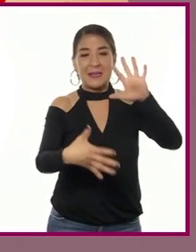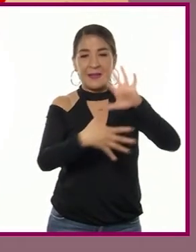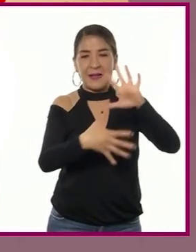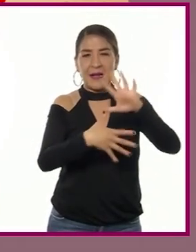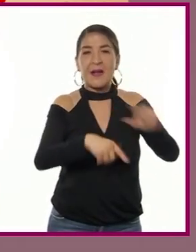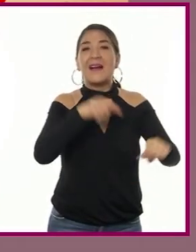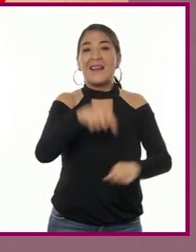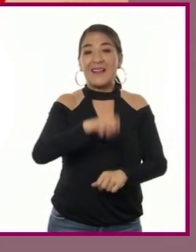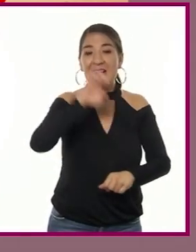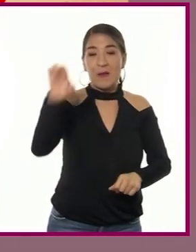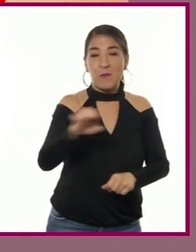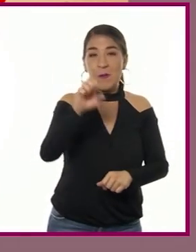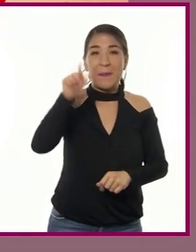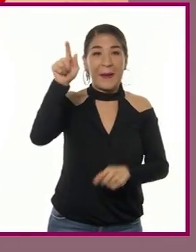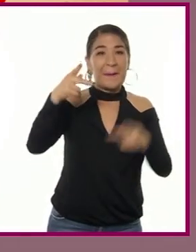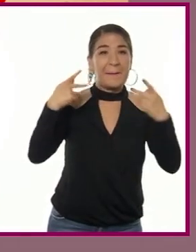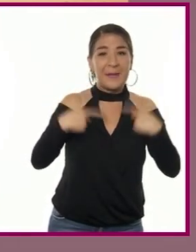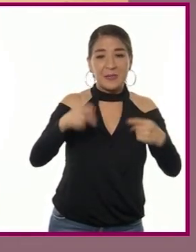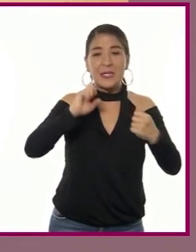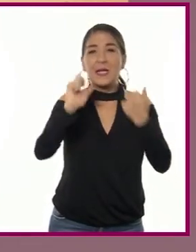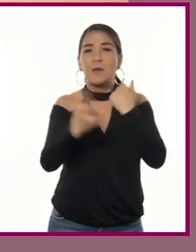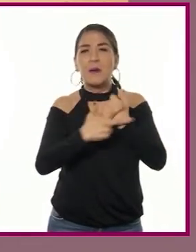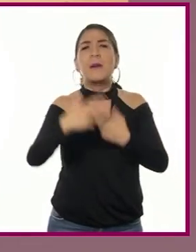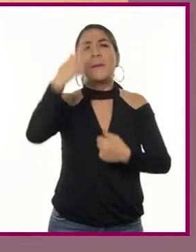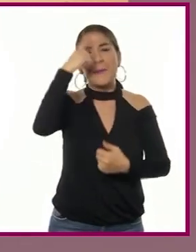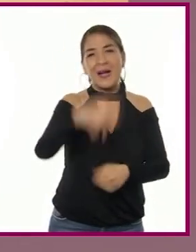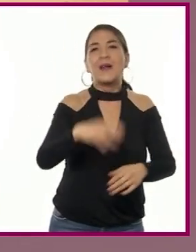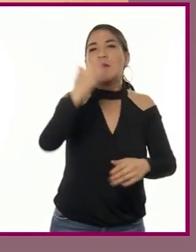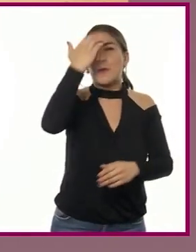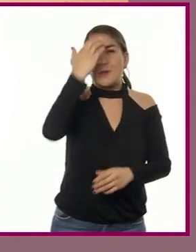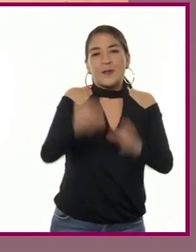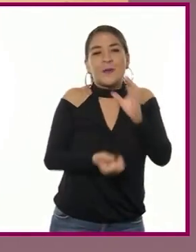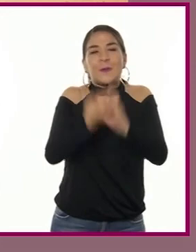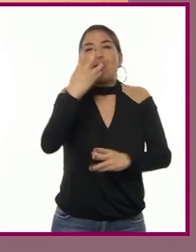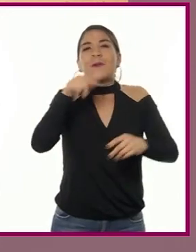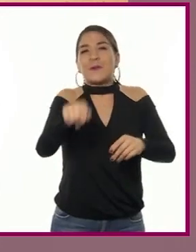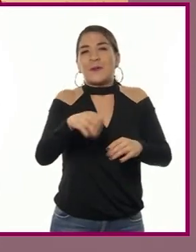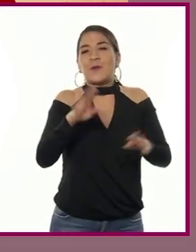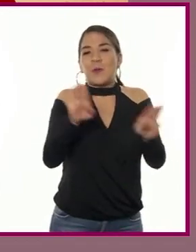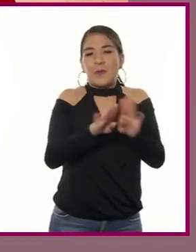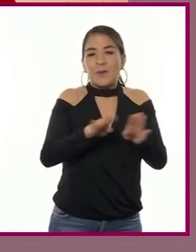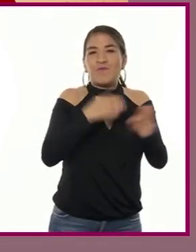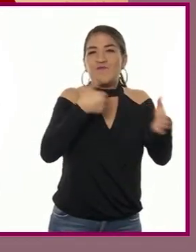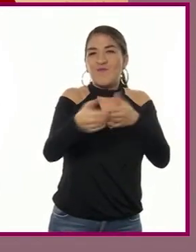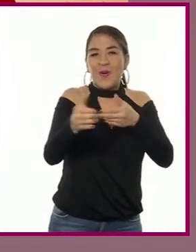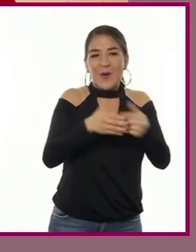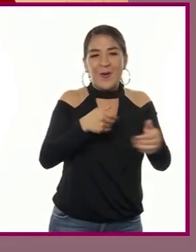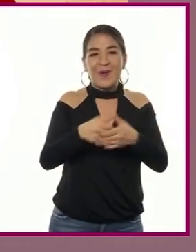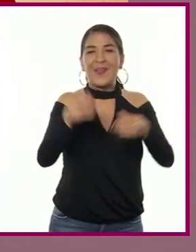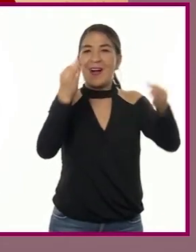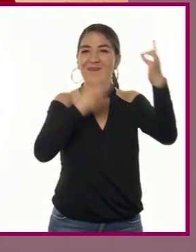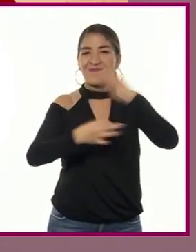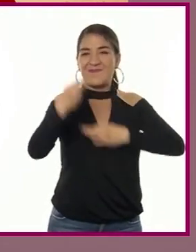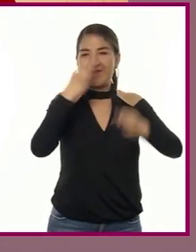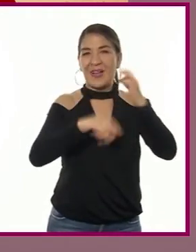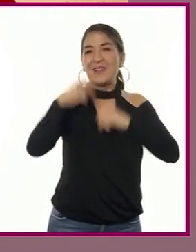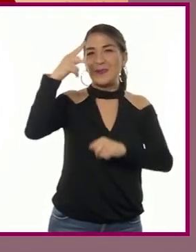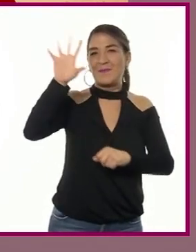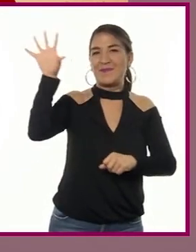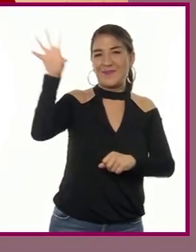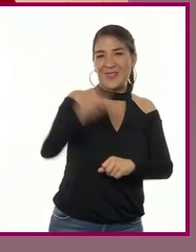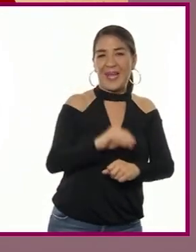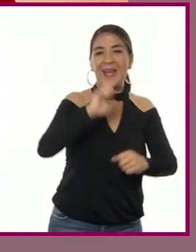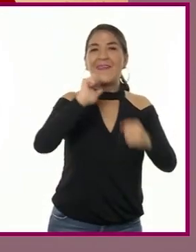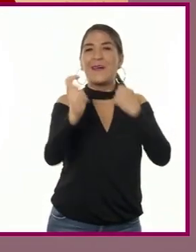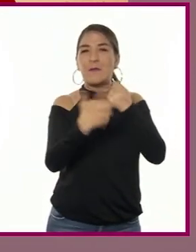Europa, era una oportunidad para conocer alguna de las últimas tendencias de la moda europea.